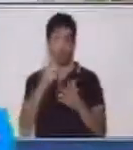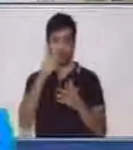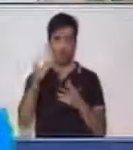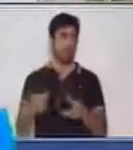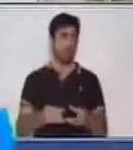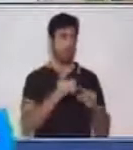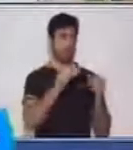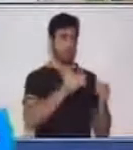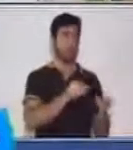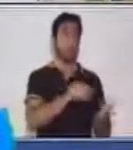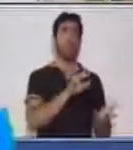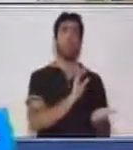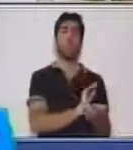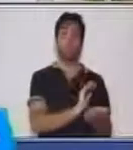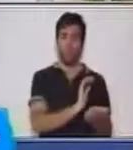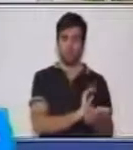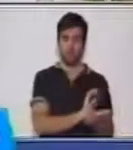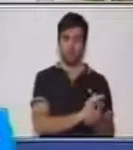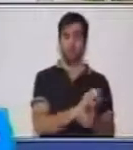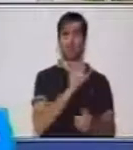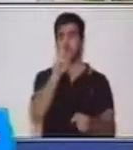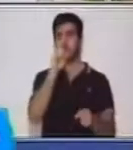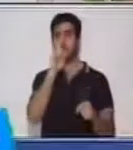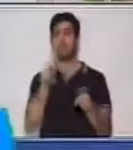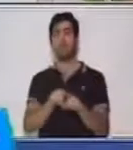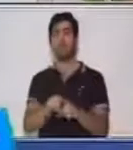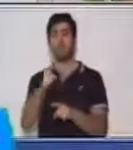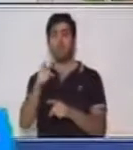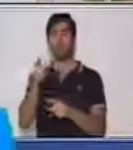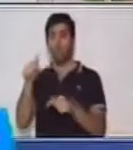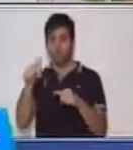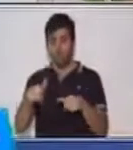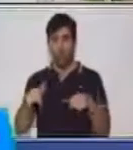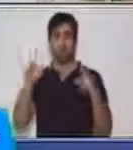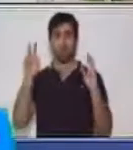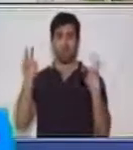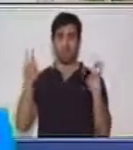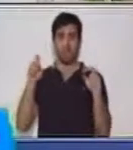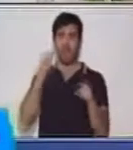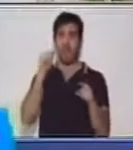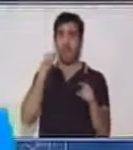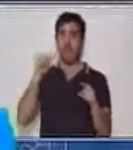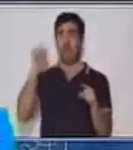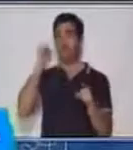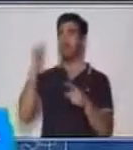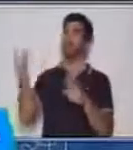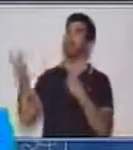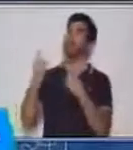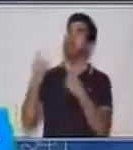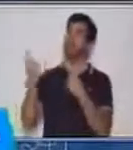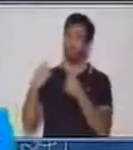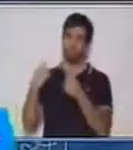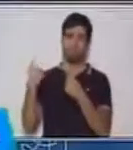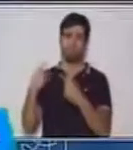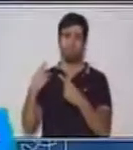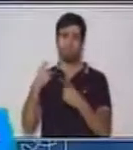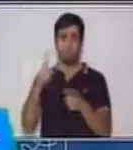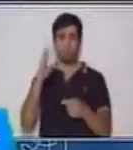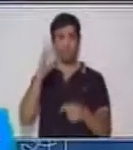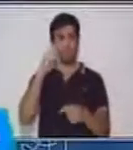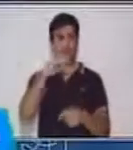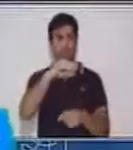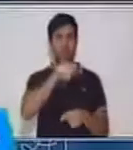portafolio Aprenda en Casa. Comparte con un adulto lo aprendido. Te recordamos lavarte las manos con agua,